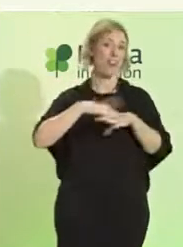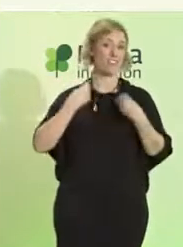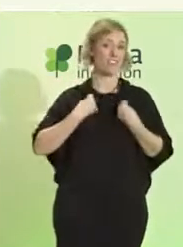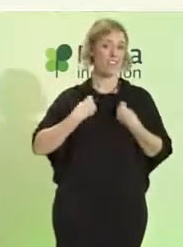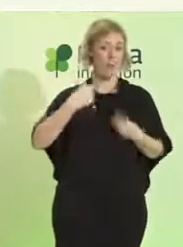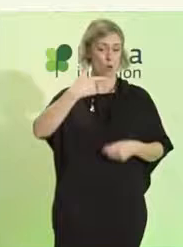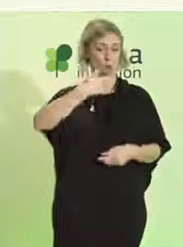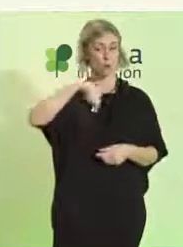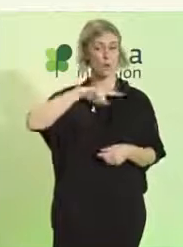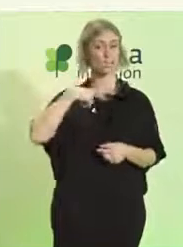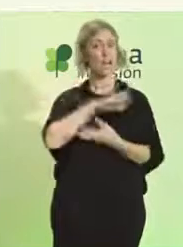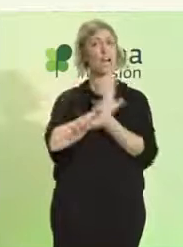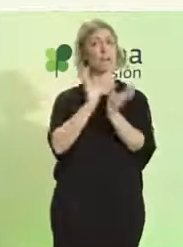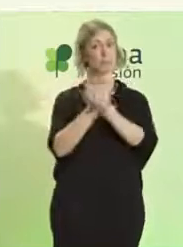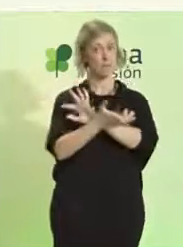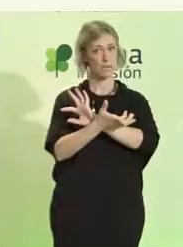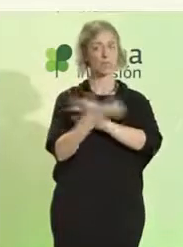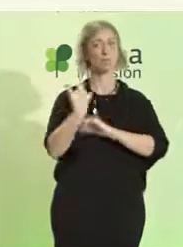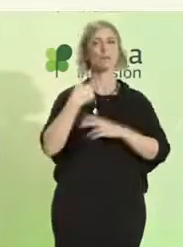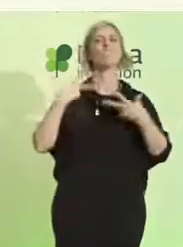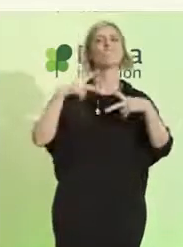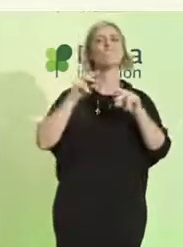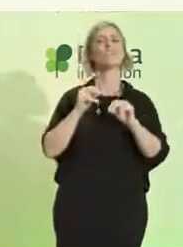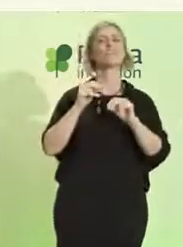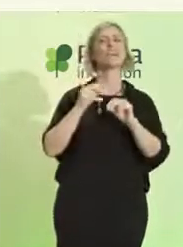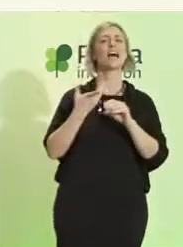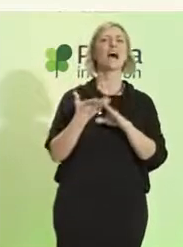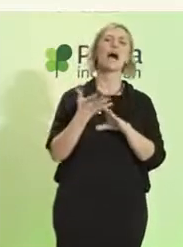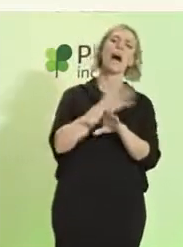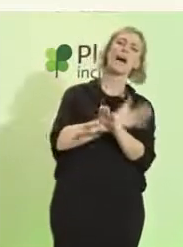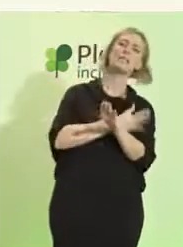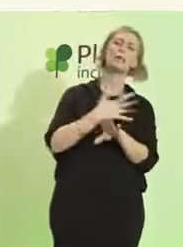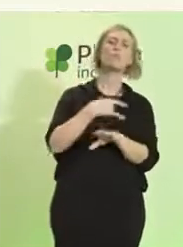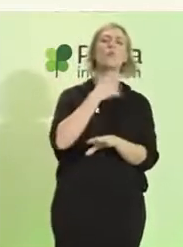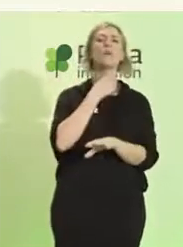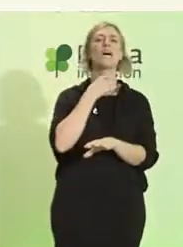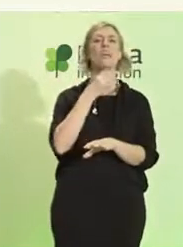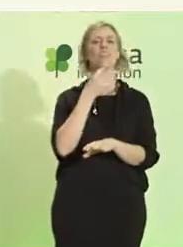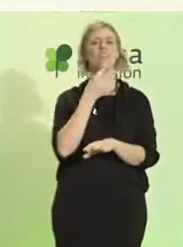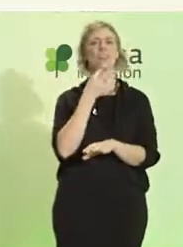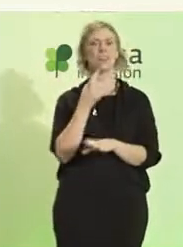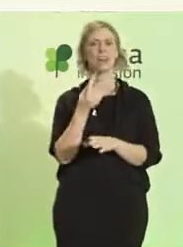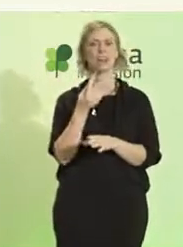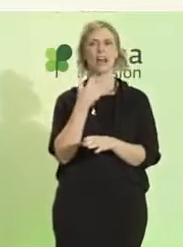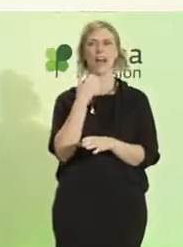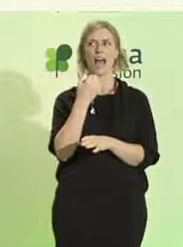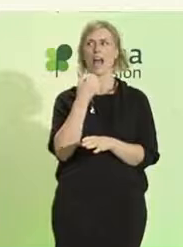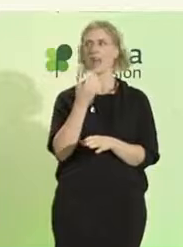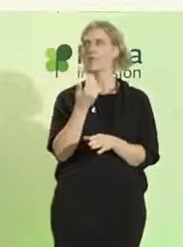terminar con el cierre me gustaría decir algo que me sale.